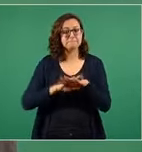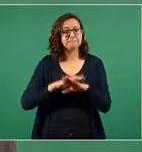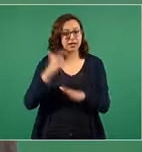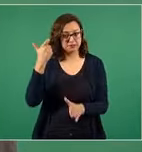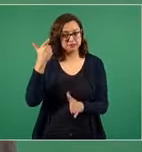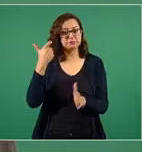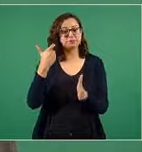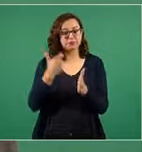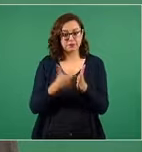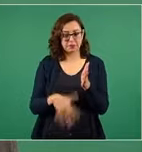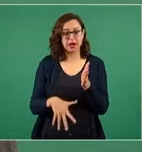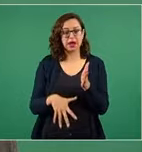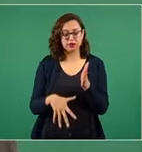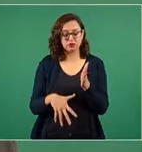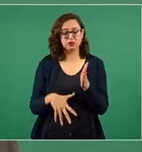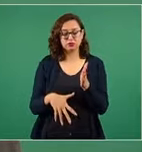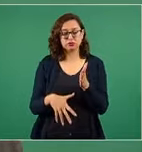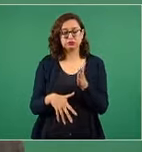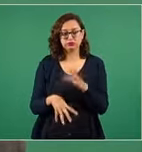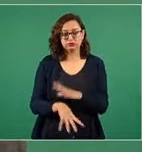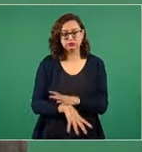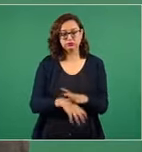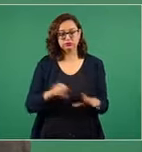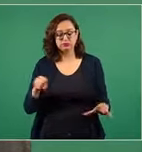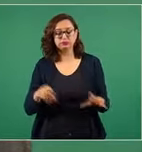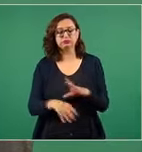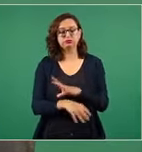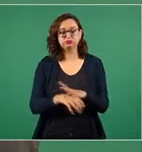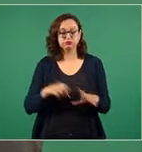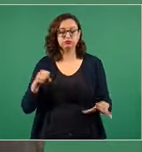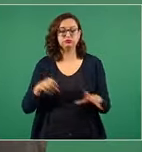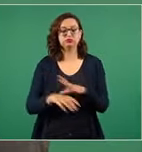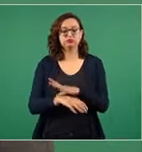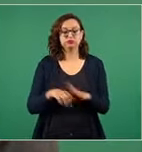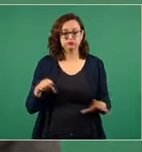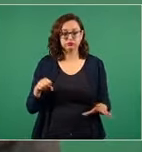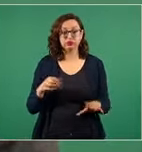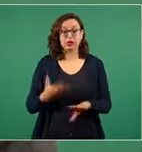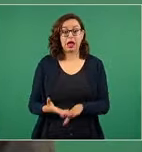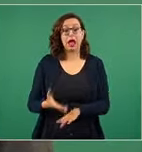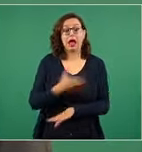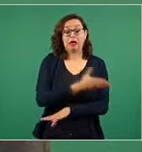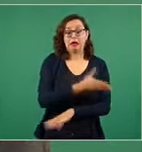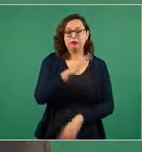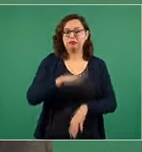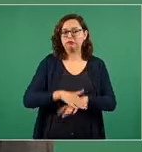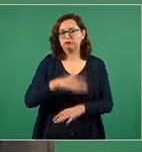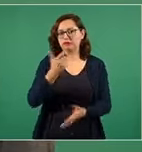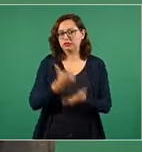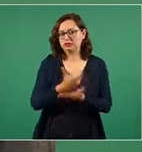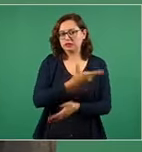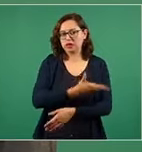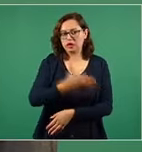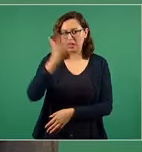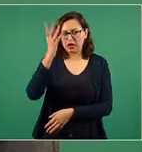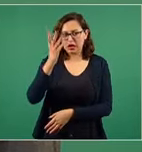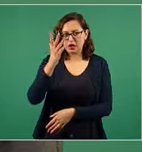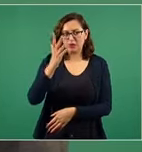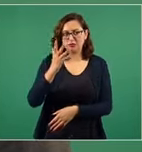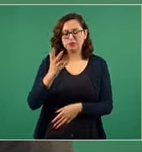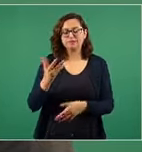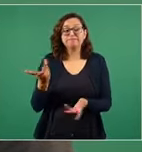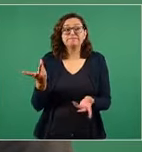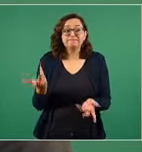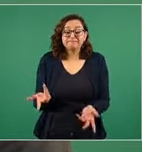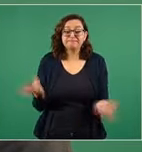sacar extraer petróleo de lo que costaba antes es